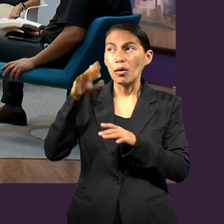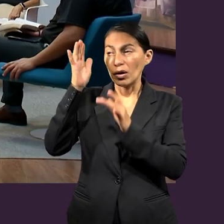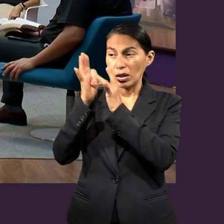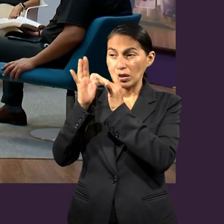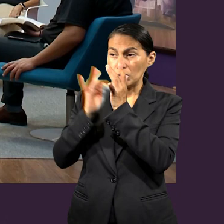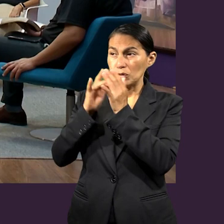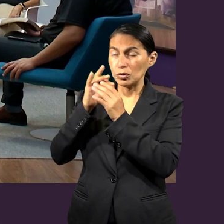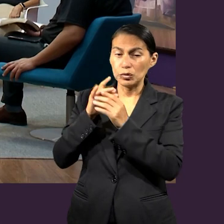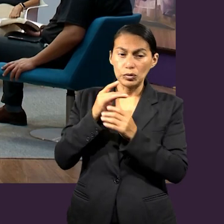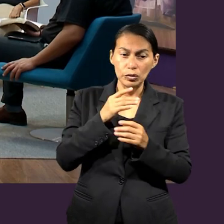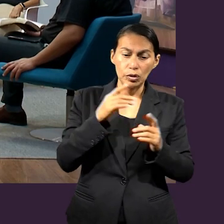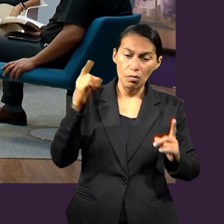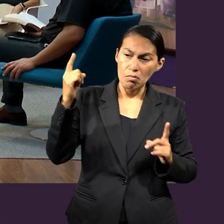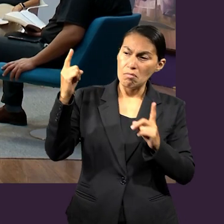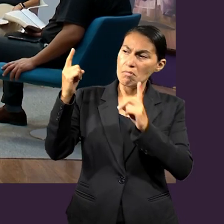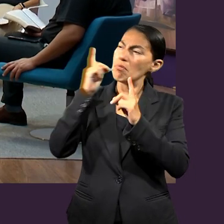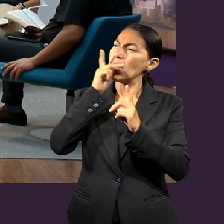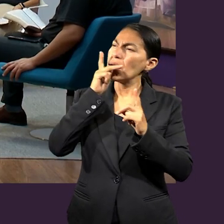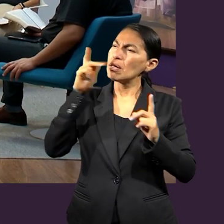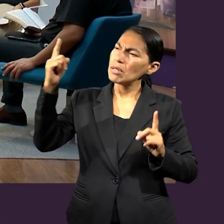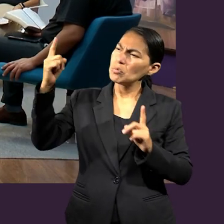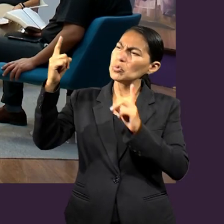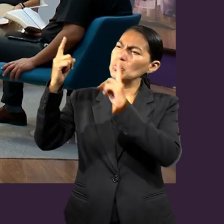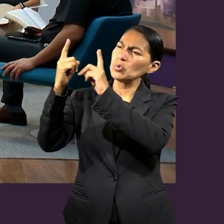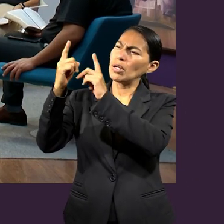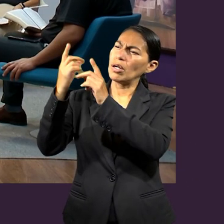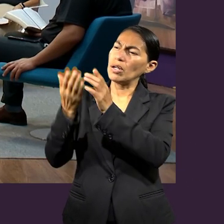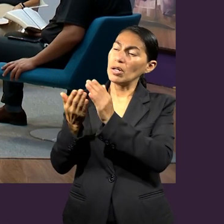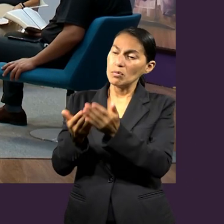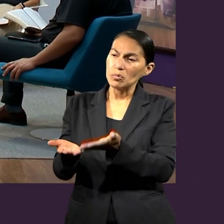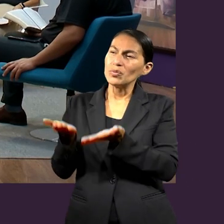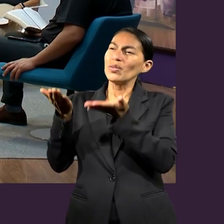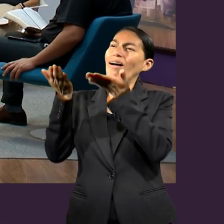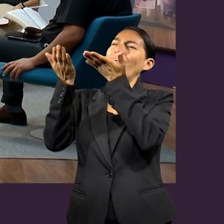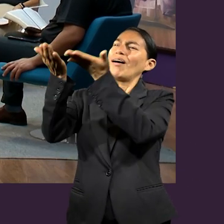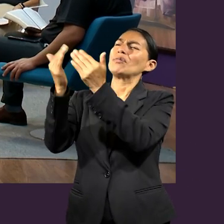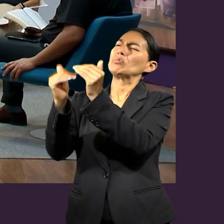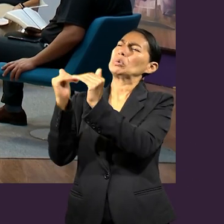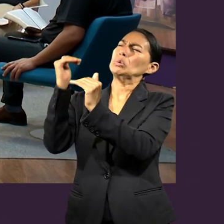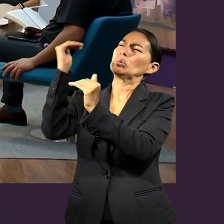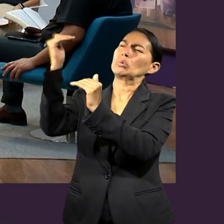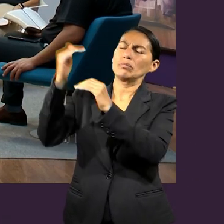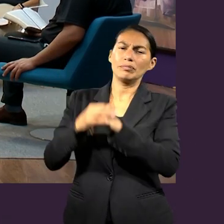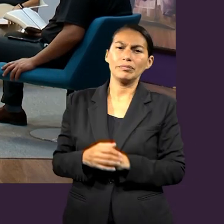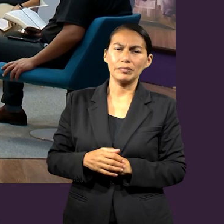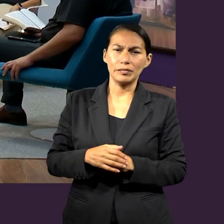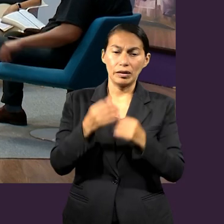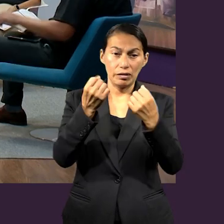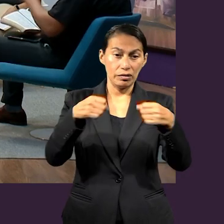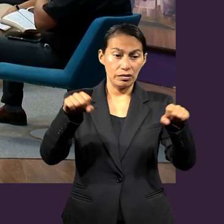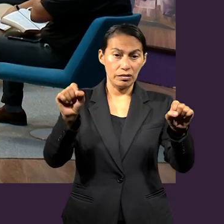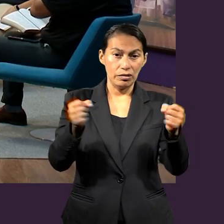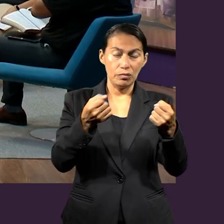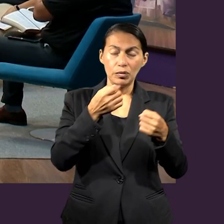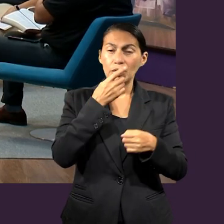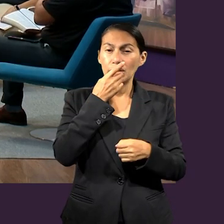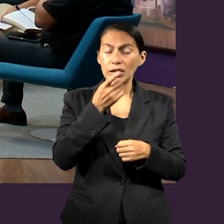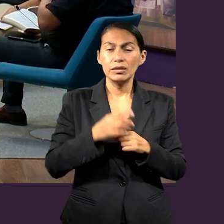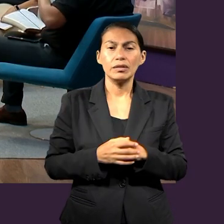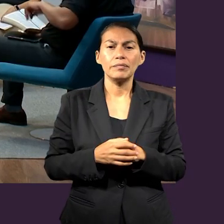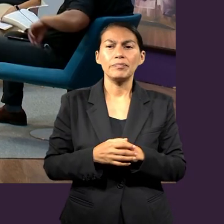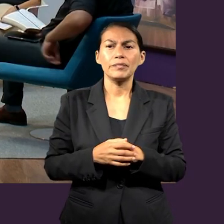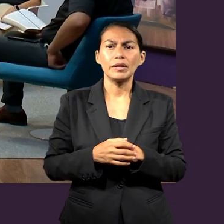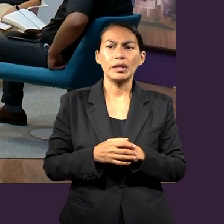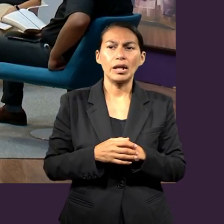también la exaltación de Cristo cuando Él se presenta ante el Padre, una vez resucitado, lo glorifica y el Señor, como dice el Salmo,